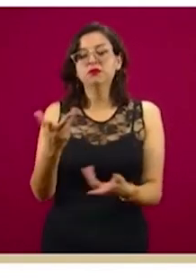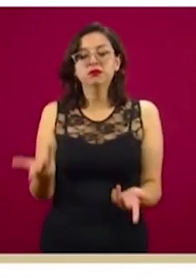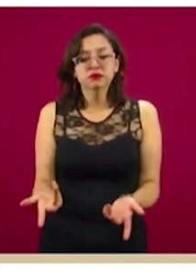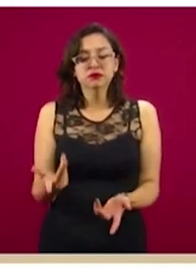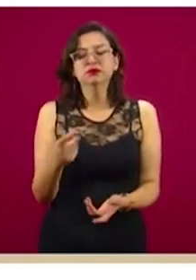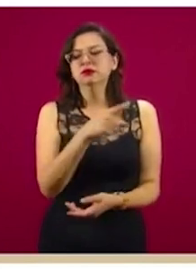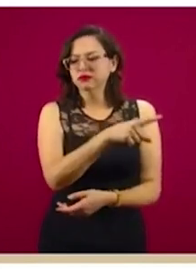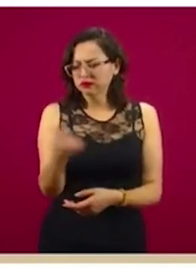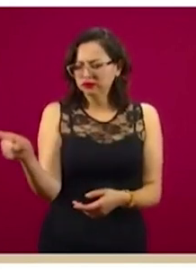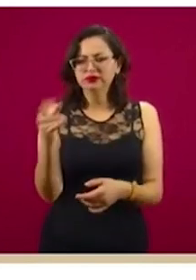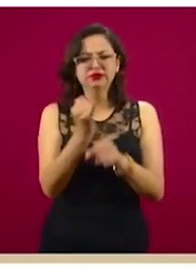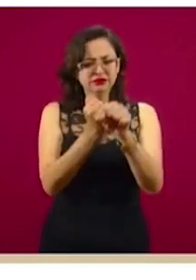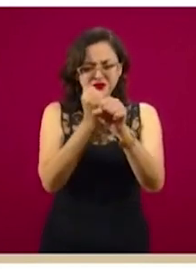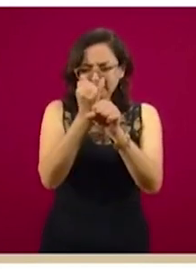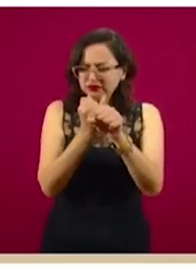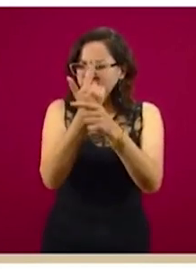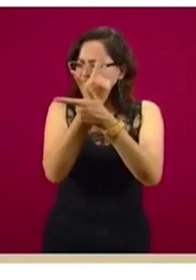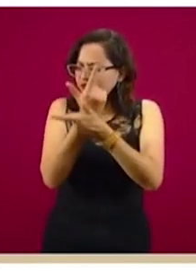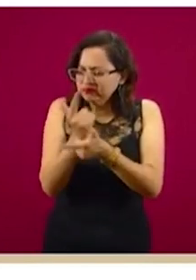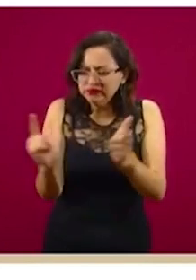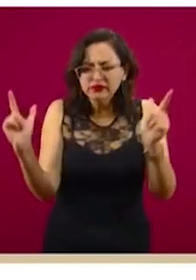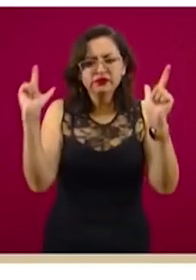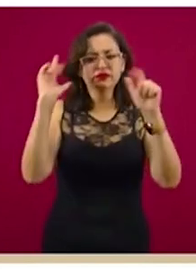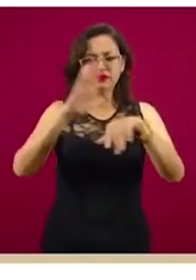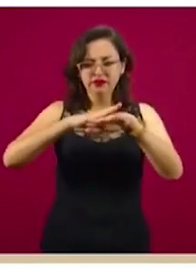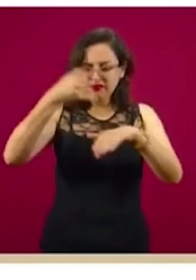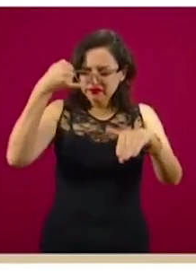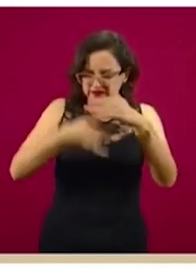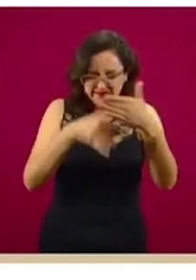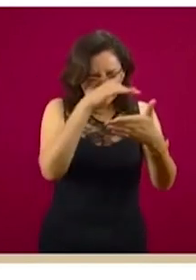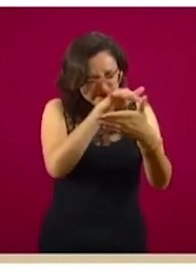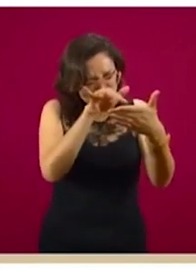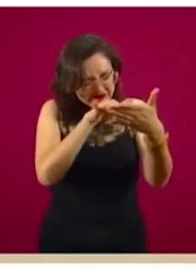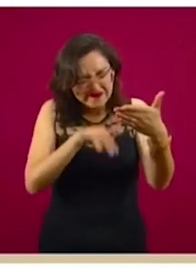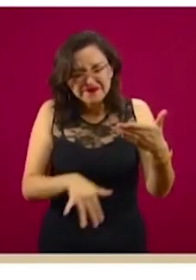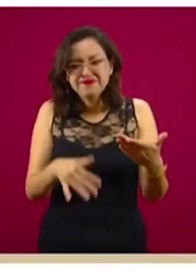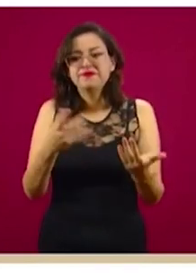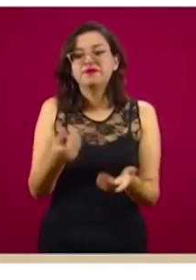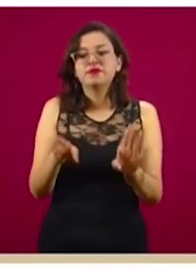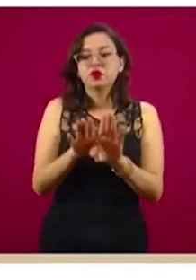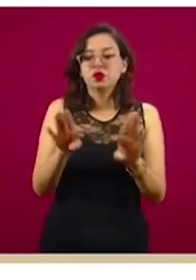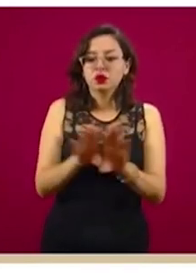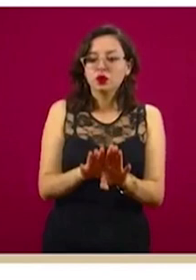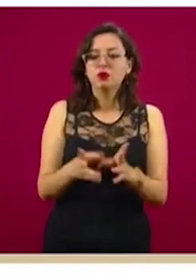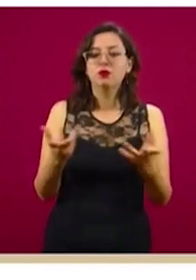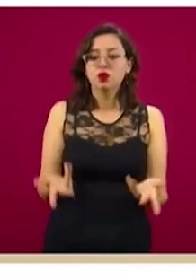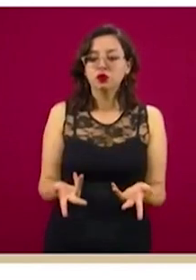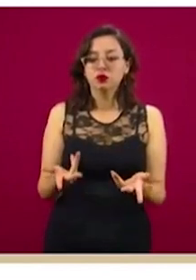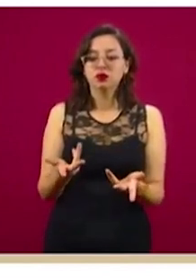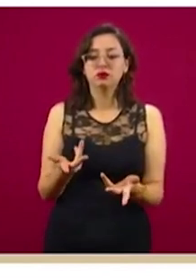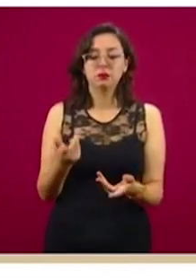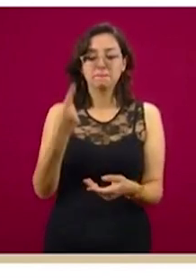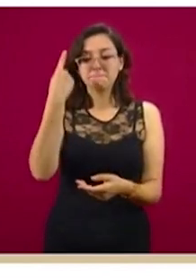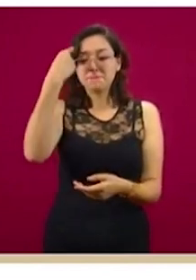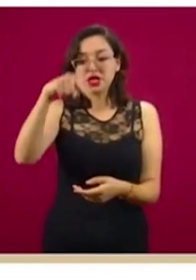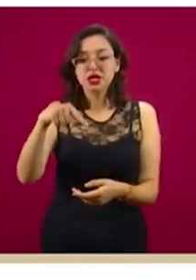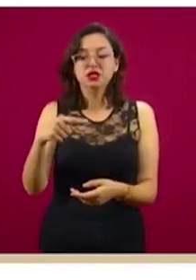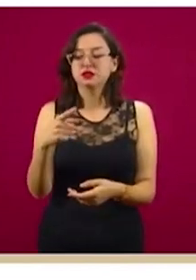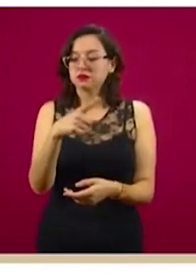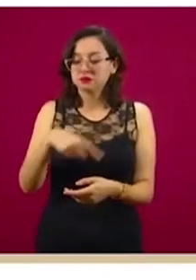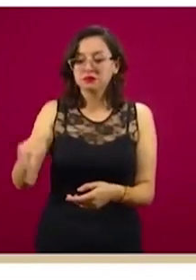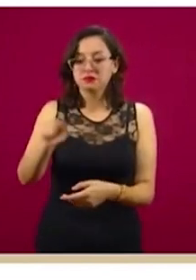por favor, no se limiten, toda la información es pública, échenle un ojo y vean cómo son las instrucciones que recibe el personal